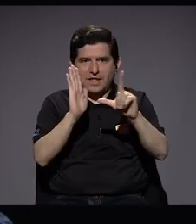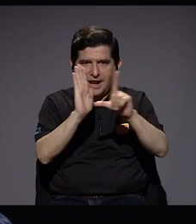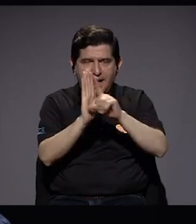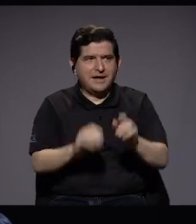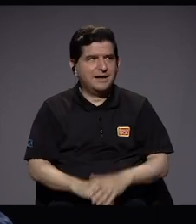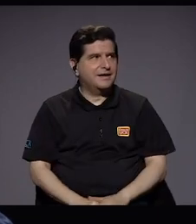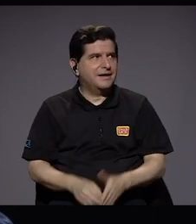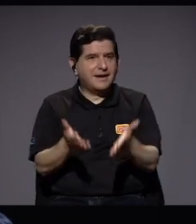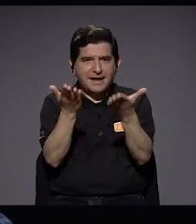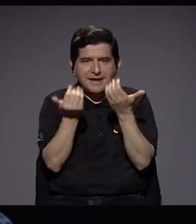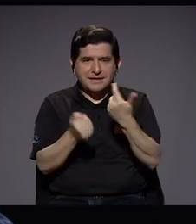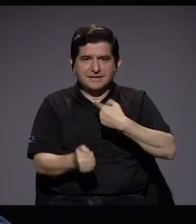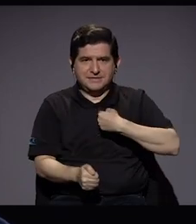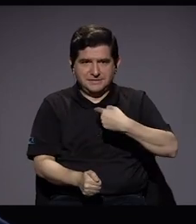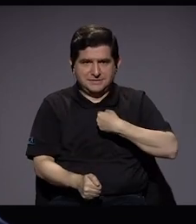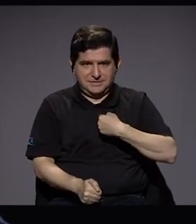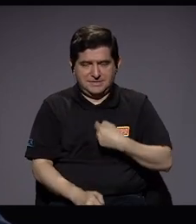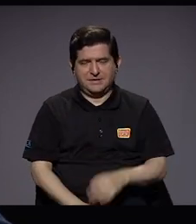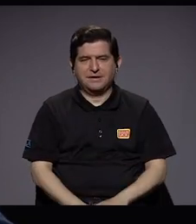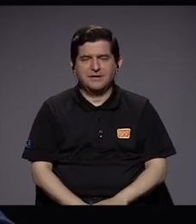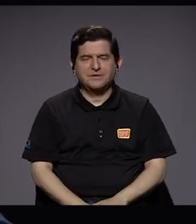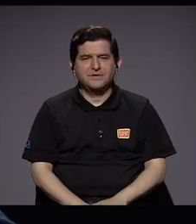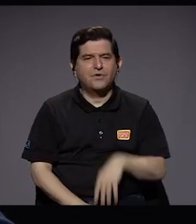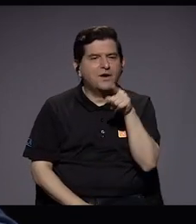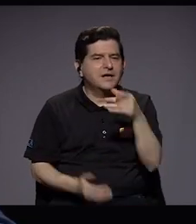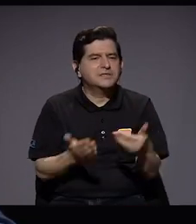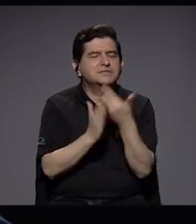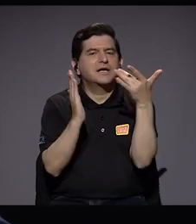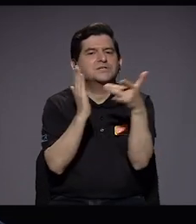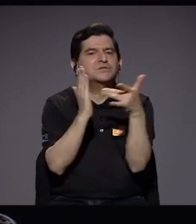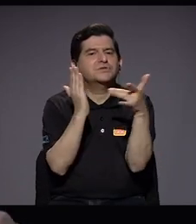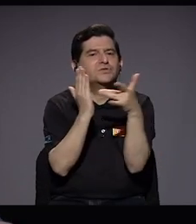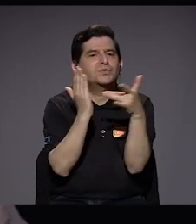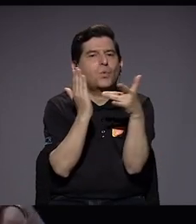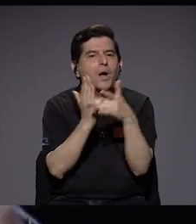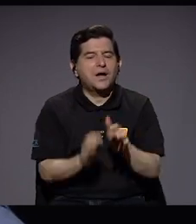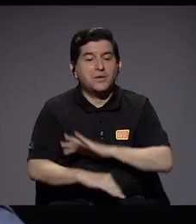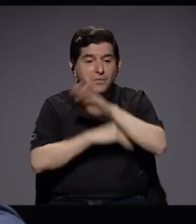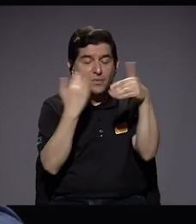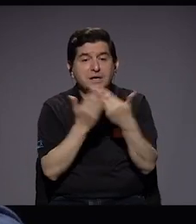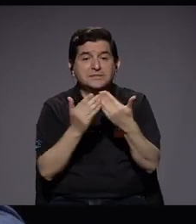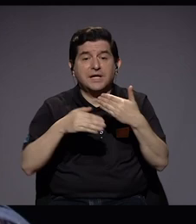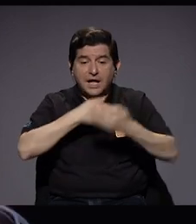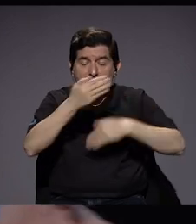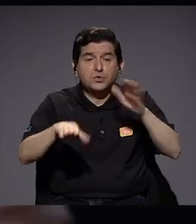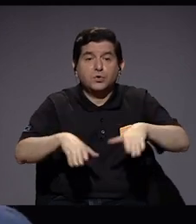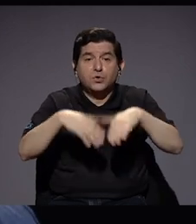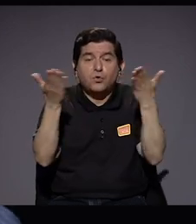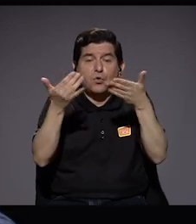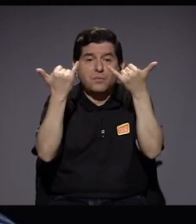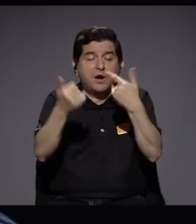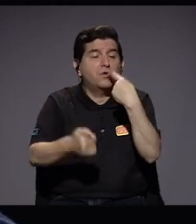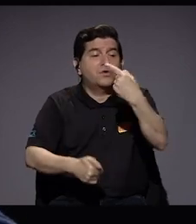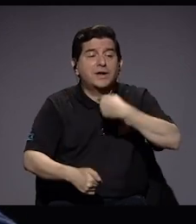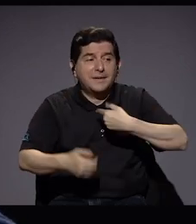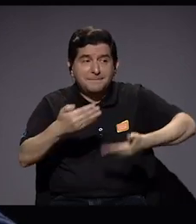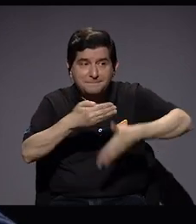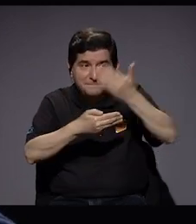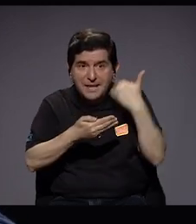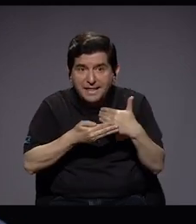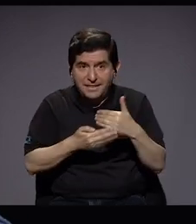Me gustaría, ¿cómo podemos llevar esas nuevas tecnologías a todos estos procesos? Que inclusive ahora usted me comentaba